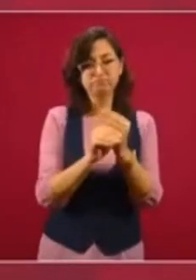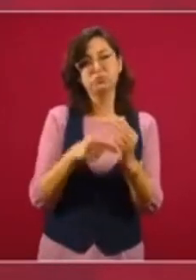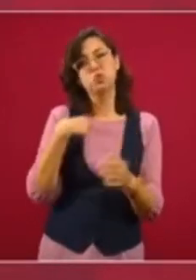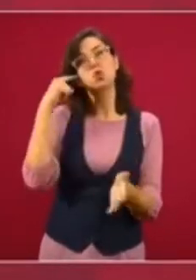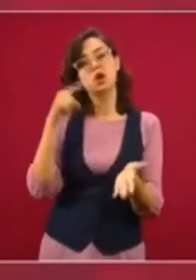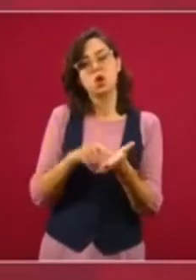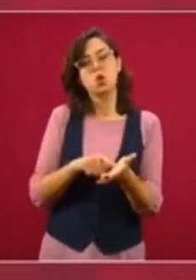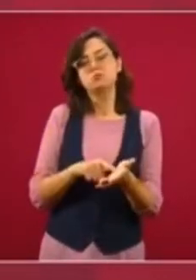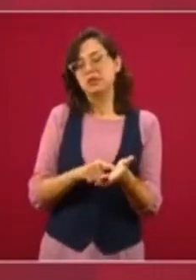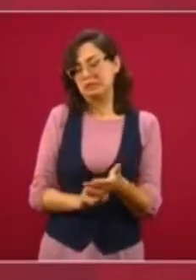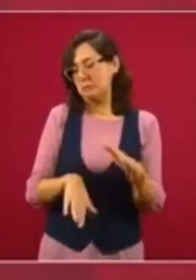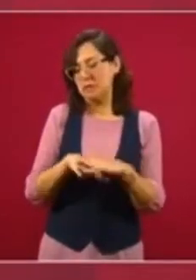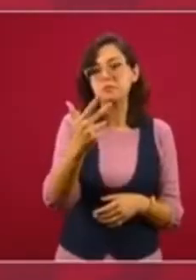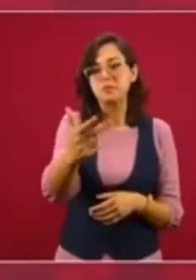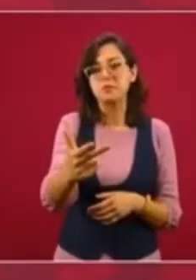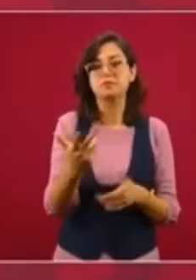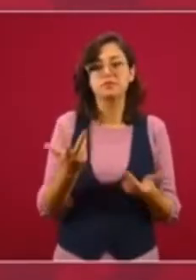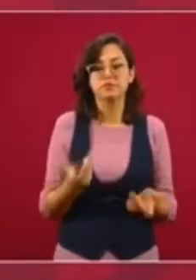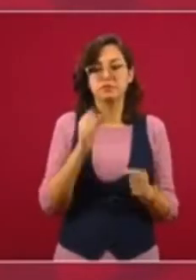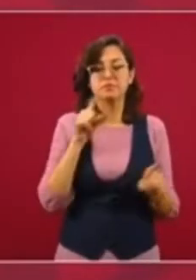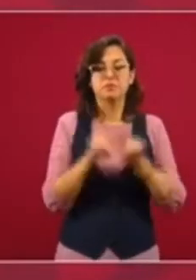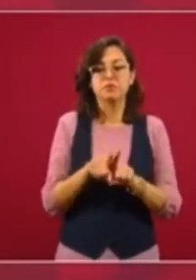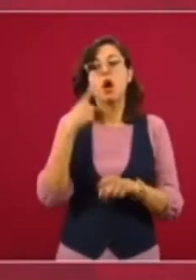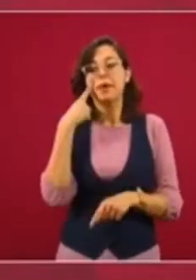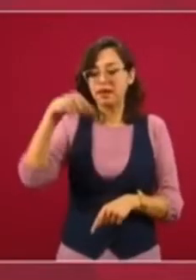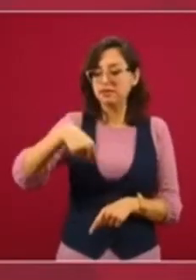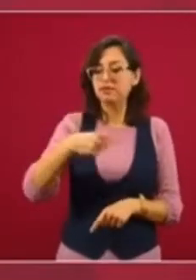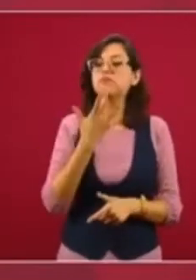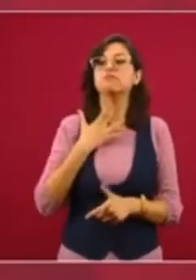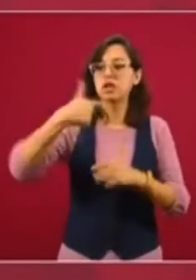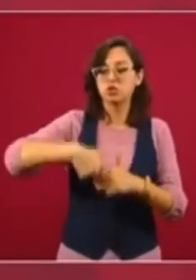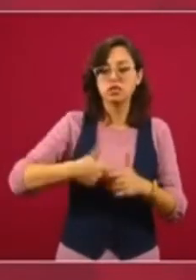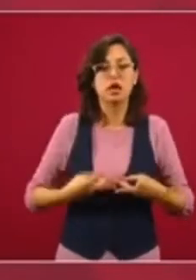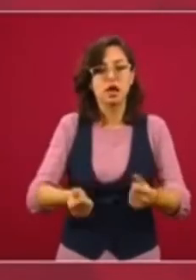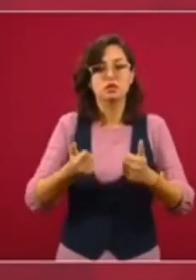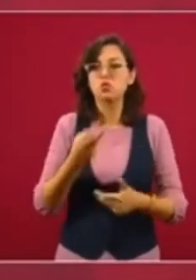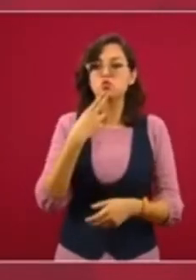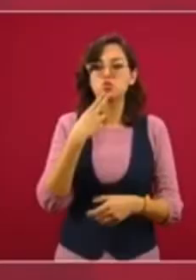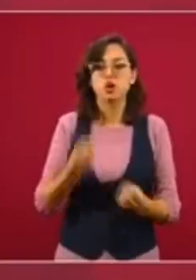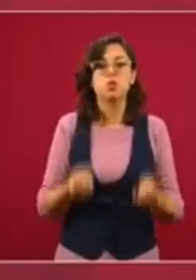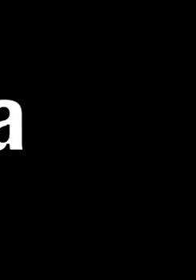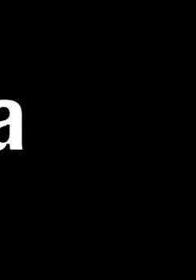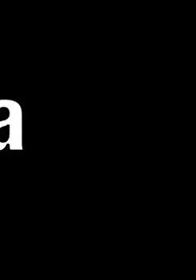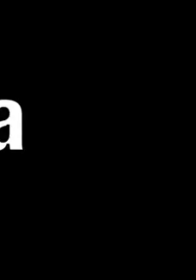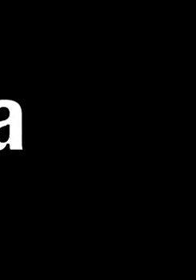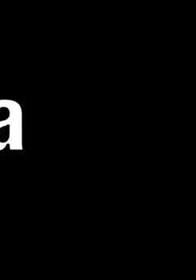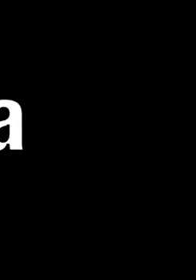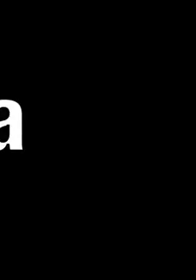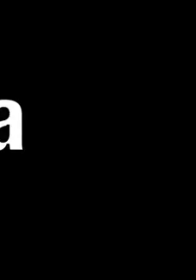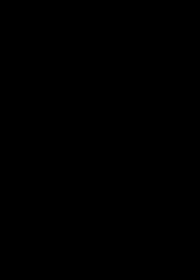mínimo un millón 700 mil barriles, con el consumo de gasolinas. Ese es el plan que se va a aplicar. ¡Gracias! ¡Gracias! ¡Gracias! ¡Gracias!